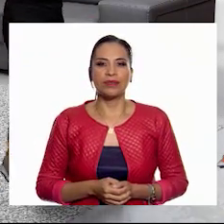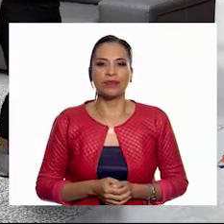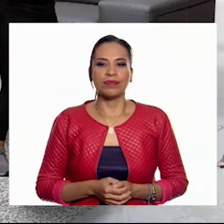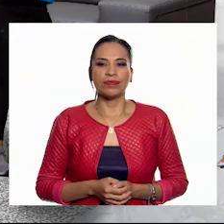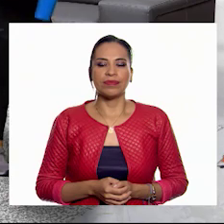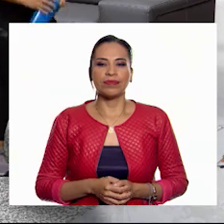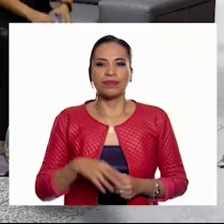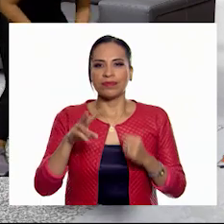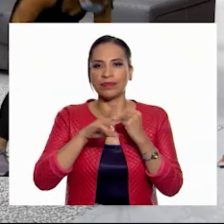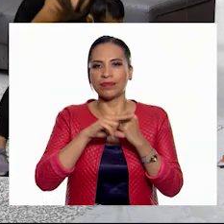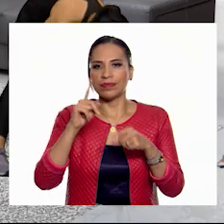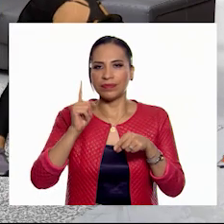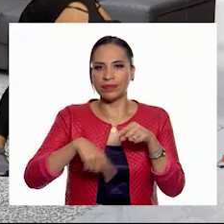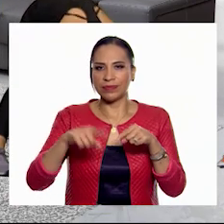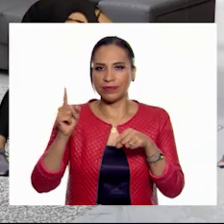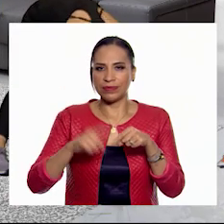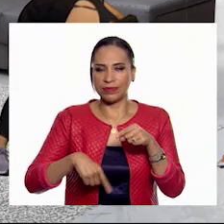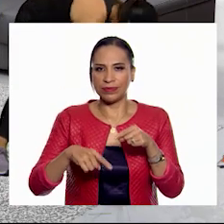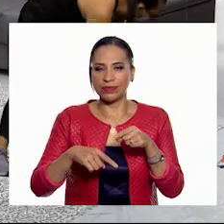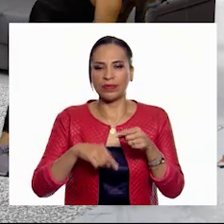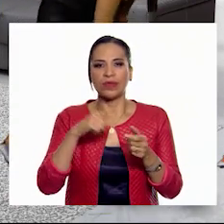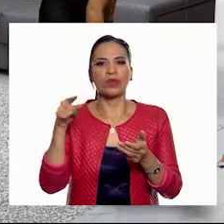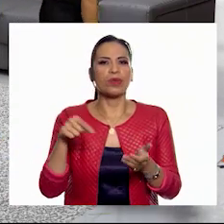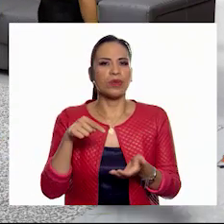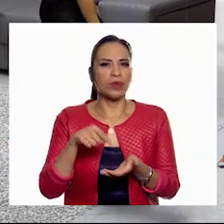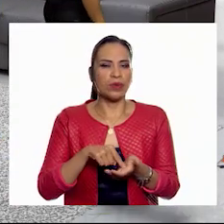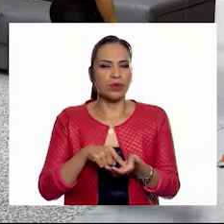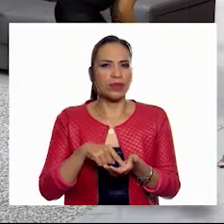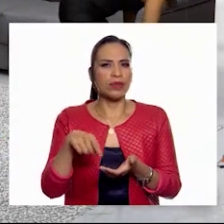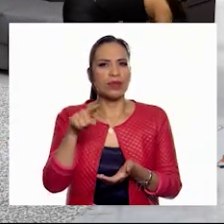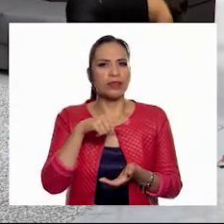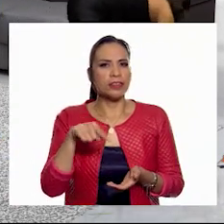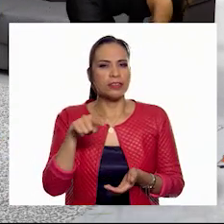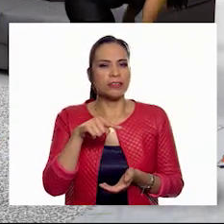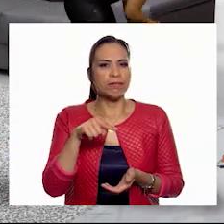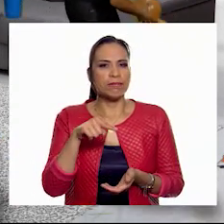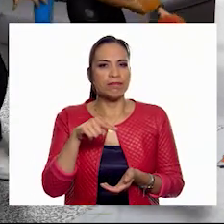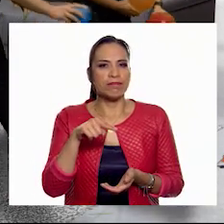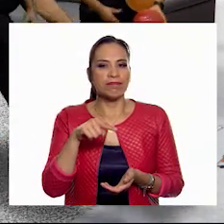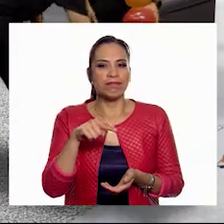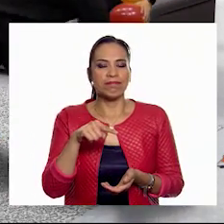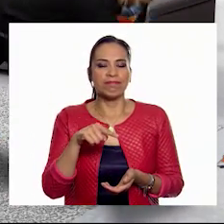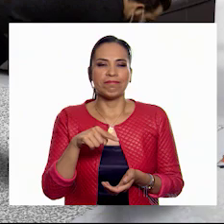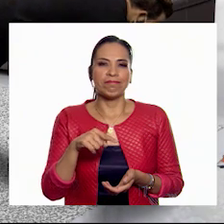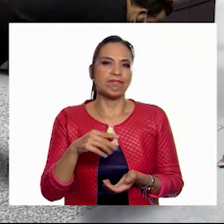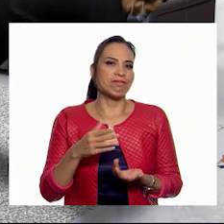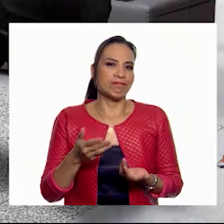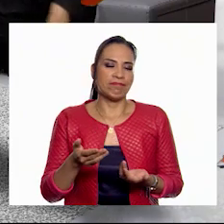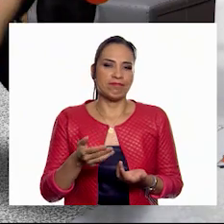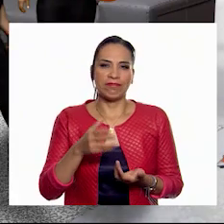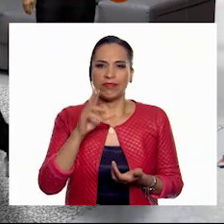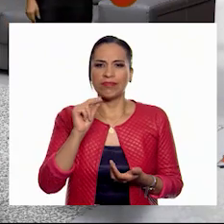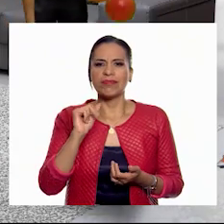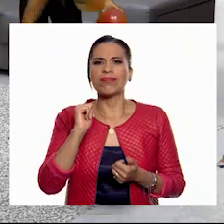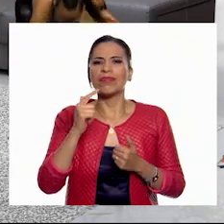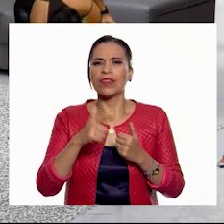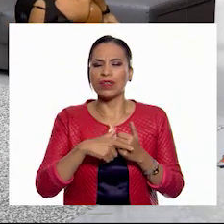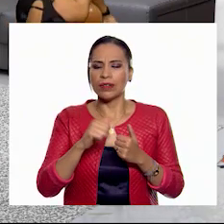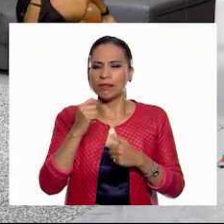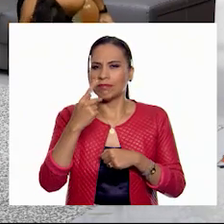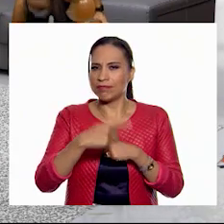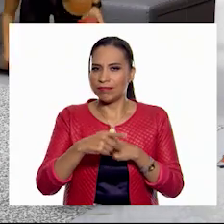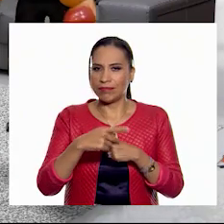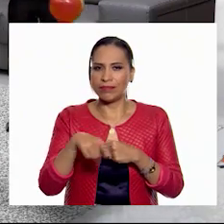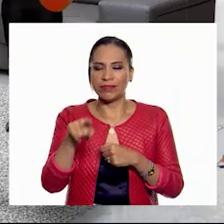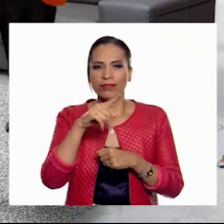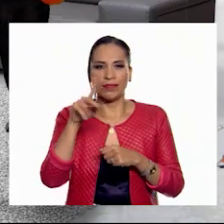Quiten sus vasitos en un lugar donde no impliquen. Vayan